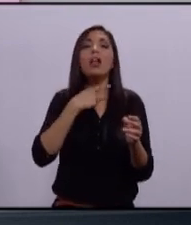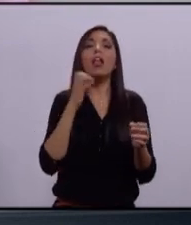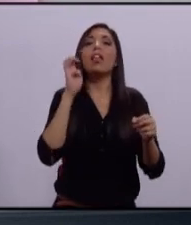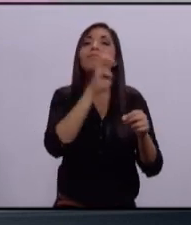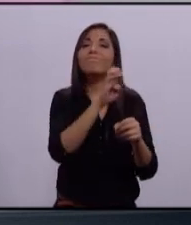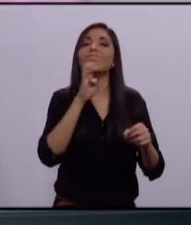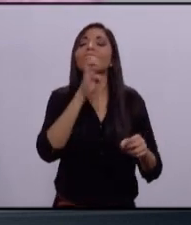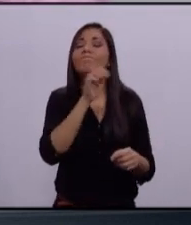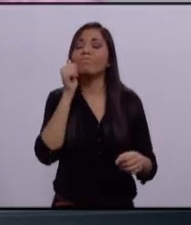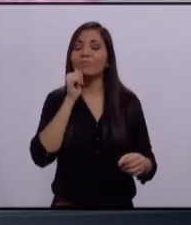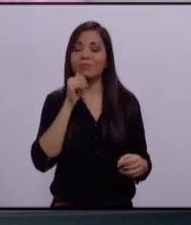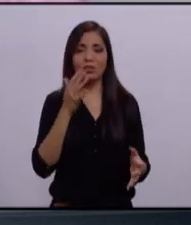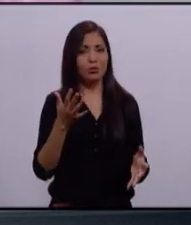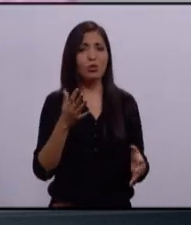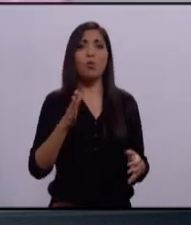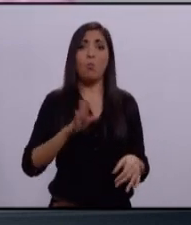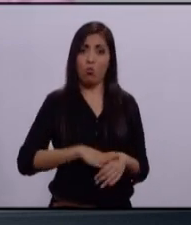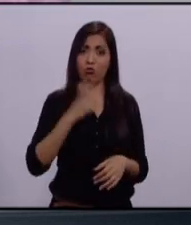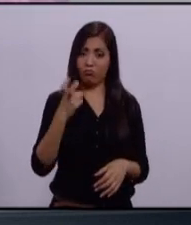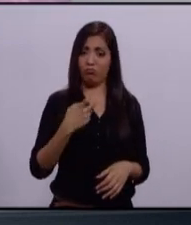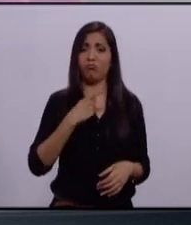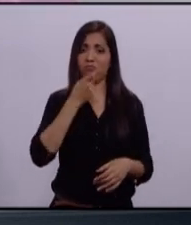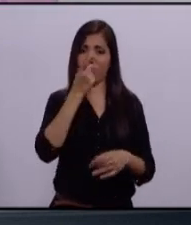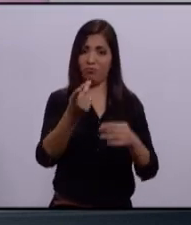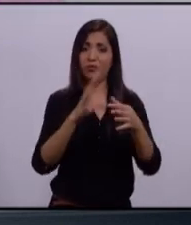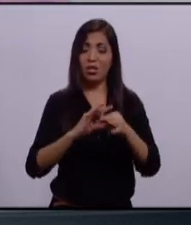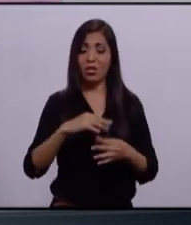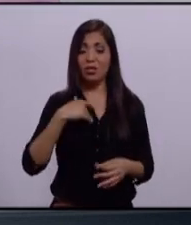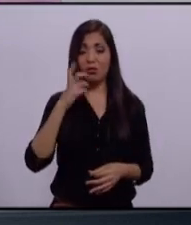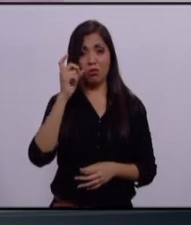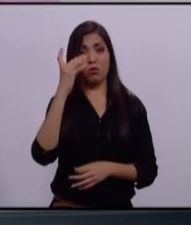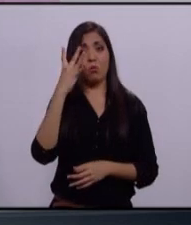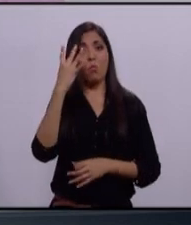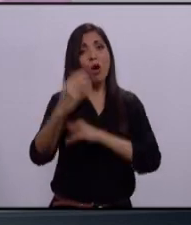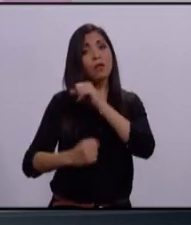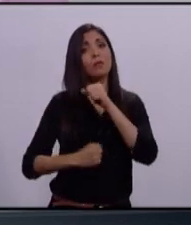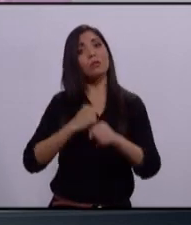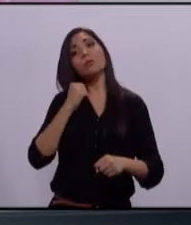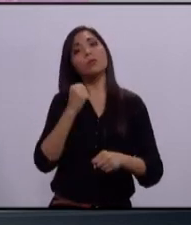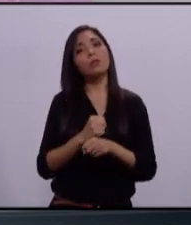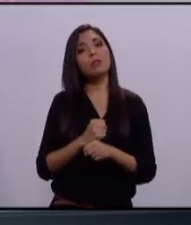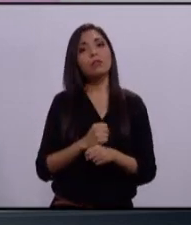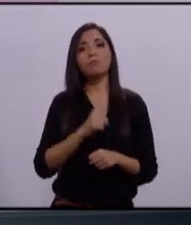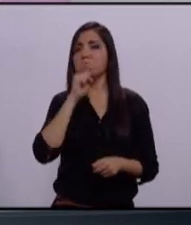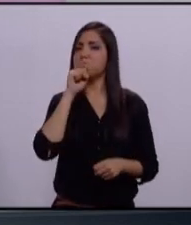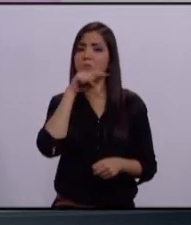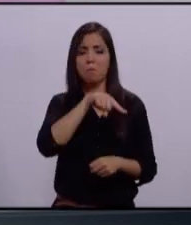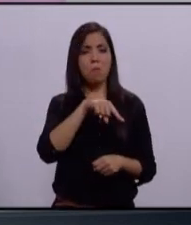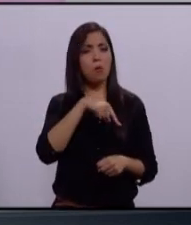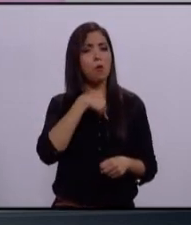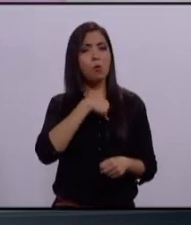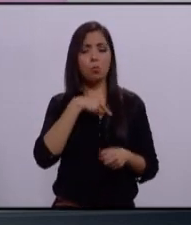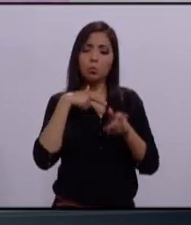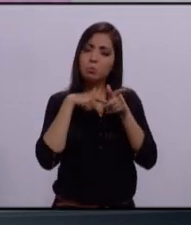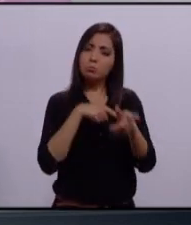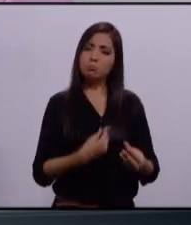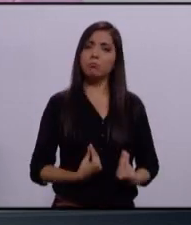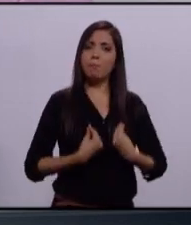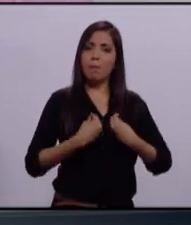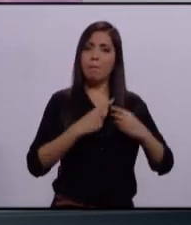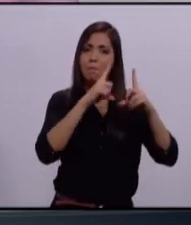Y bueno, decirles que yo tengo 34 años de vida, los mismos que he vivido en Zapopan. Y